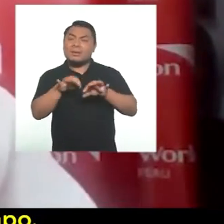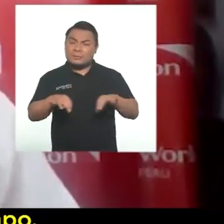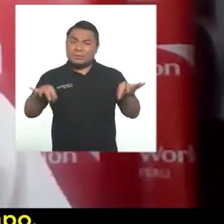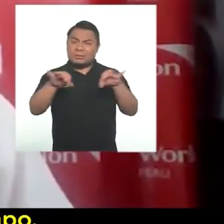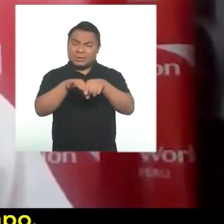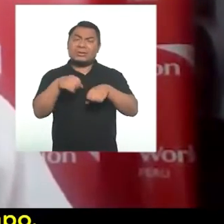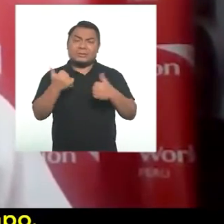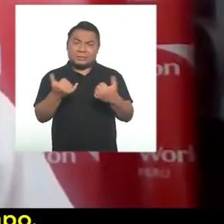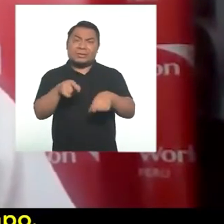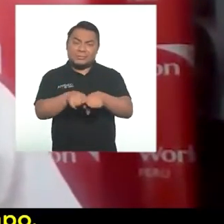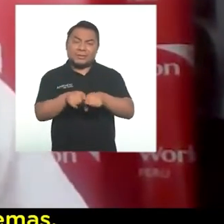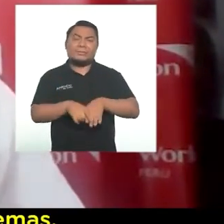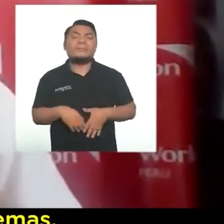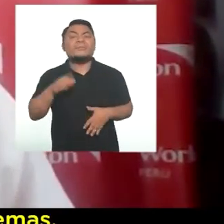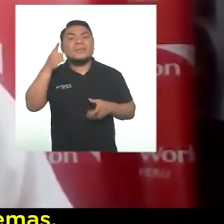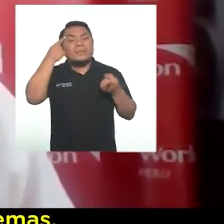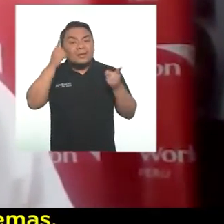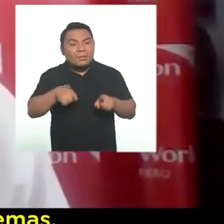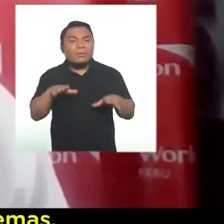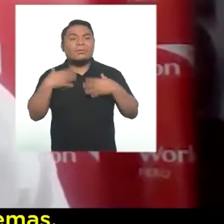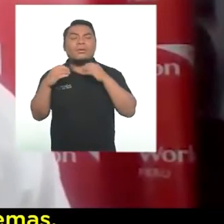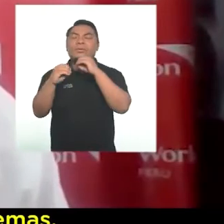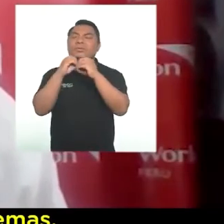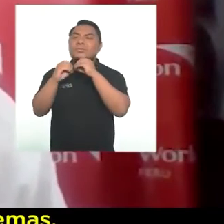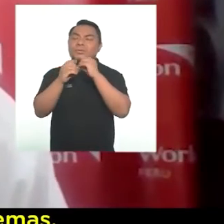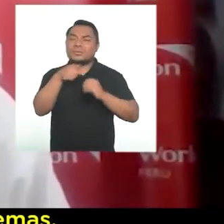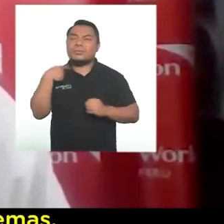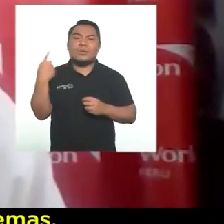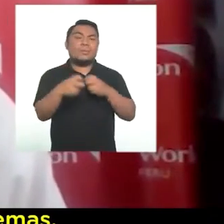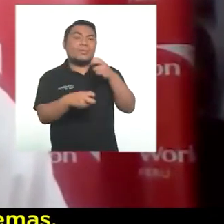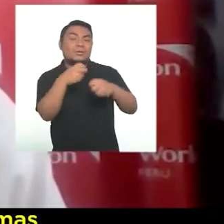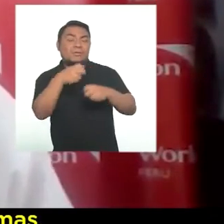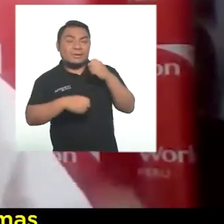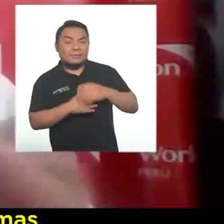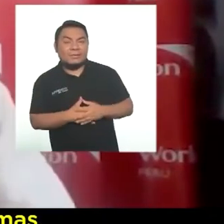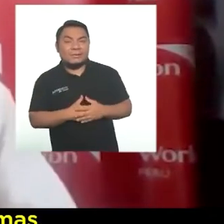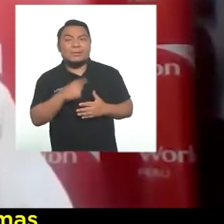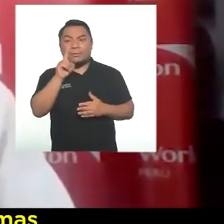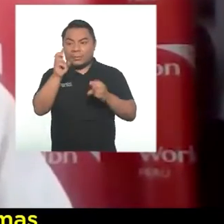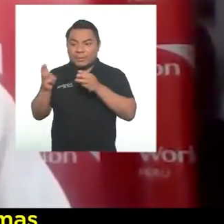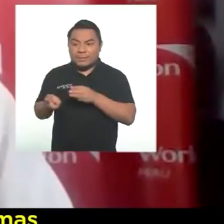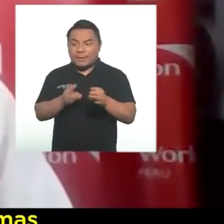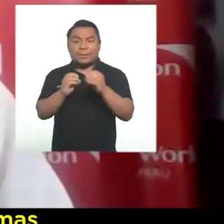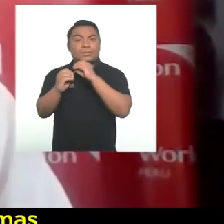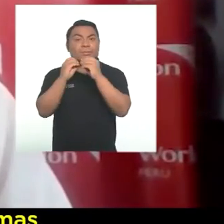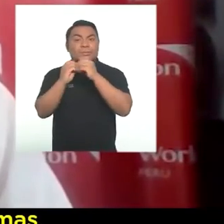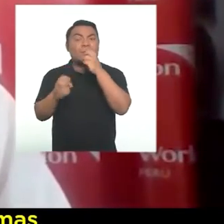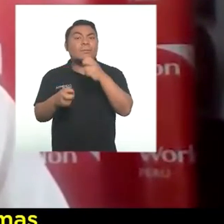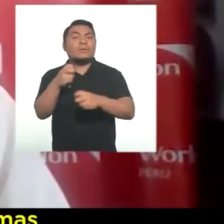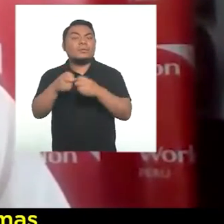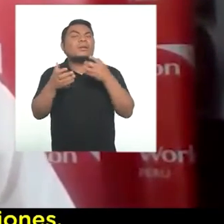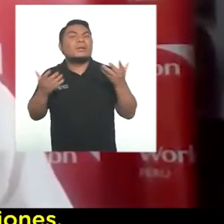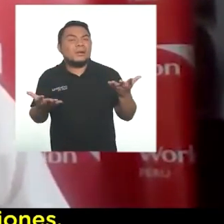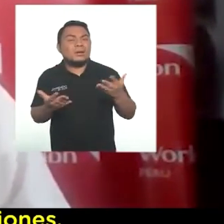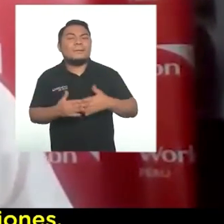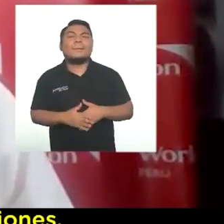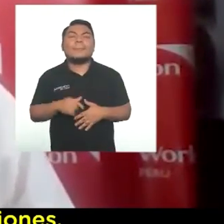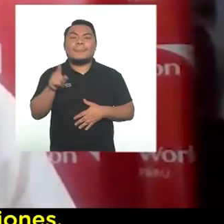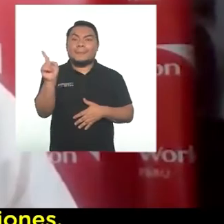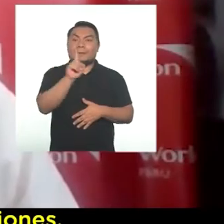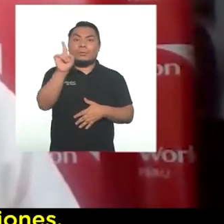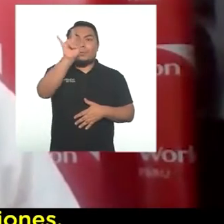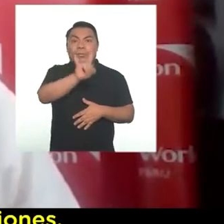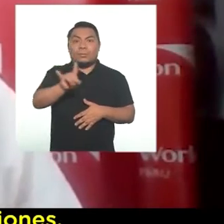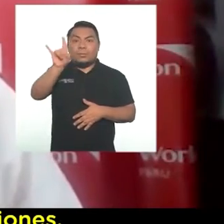importante en este tiempo. Y acuerdos para solucionar nuestros problemas. Una forma de solucionar nuestros problemas es